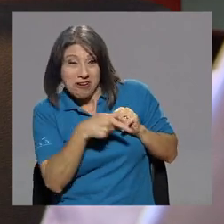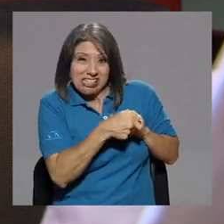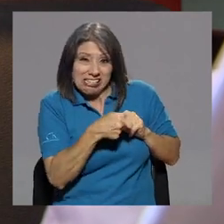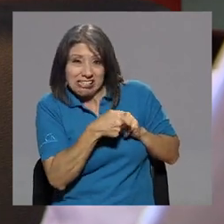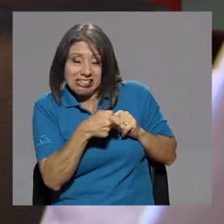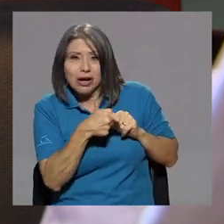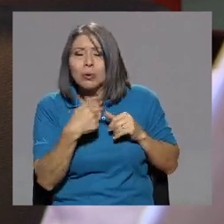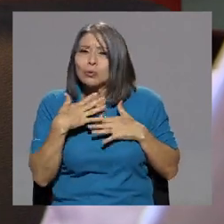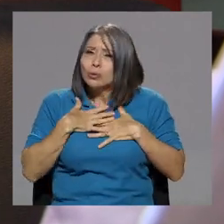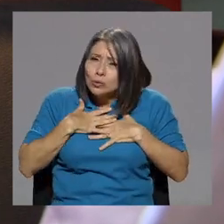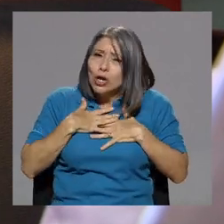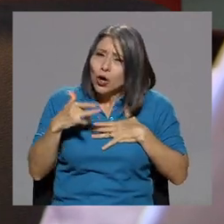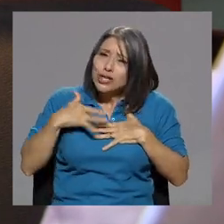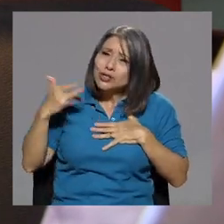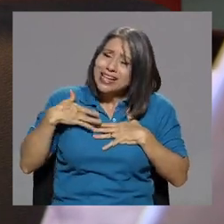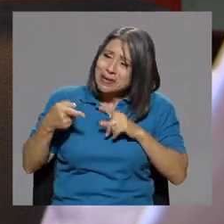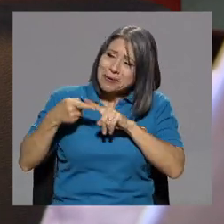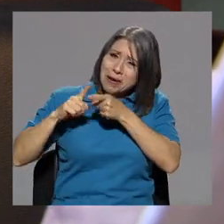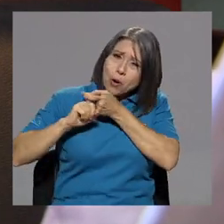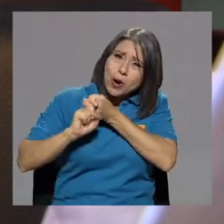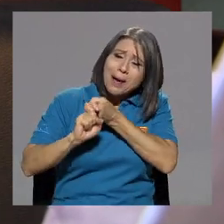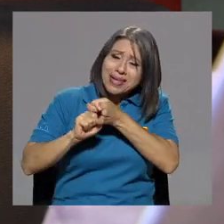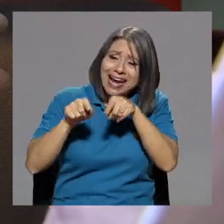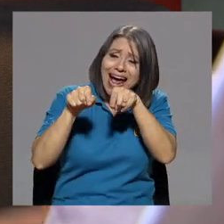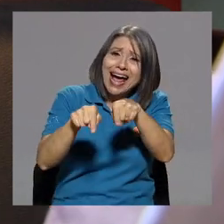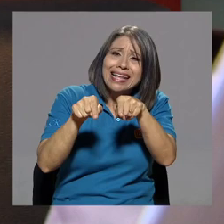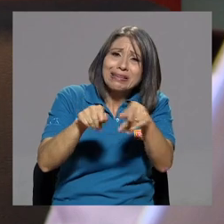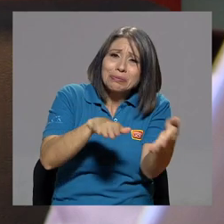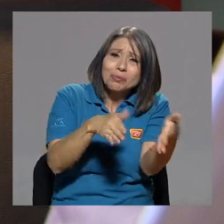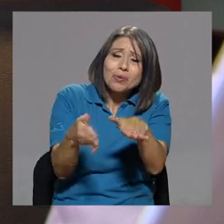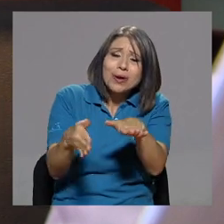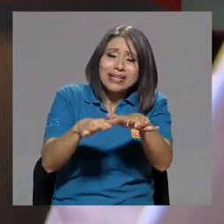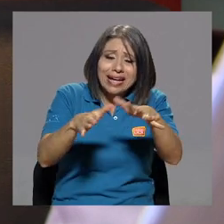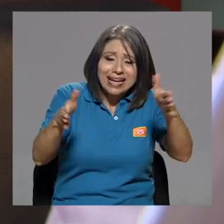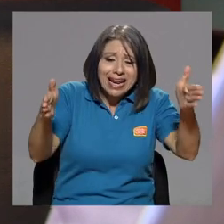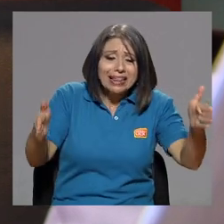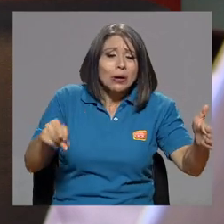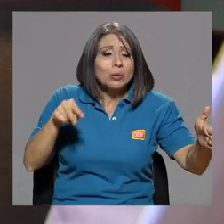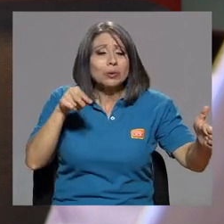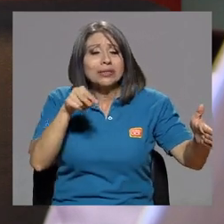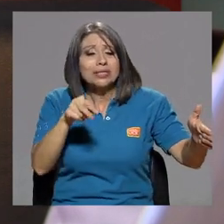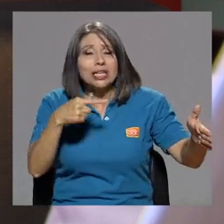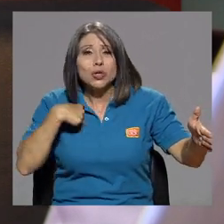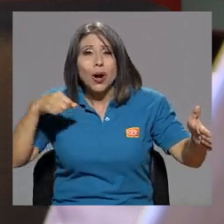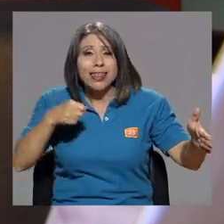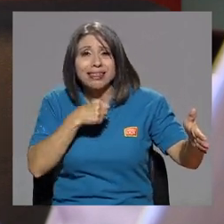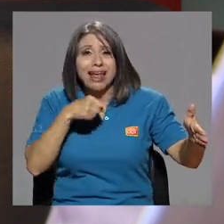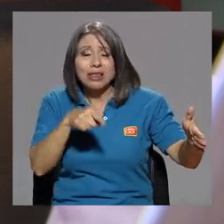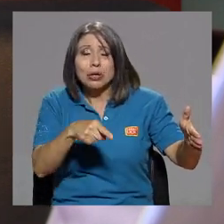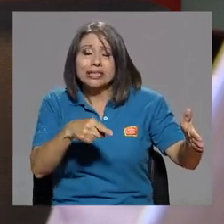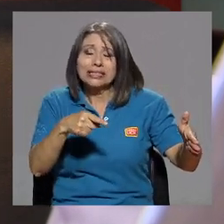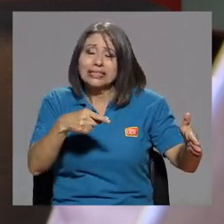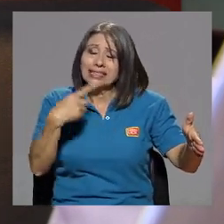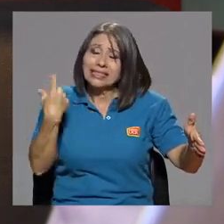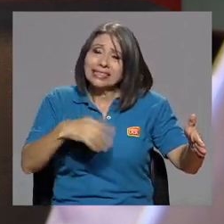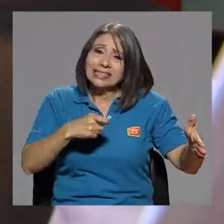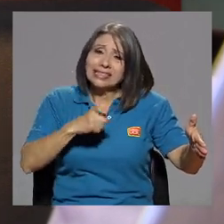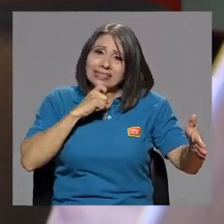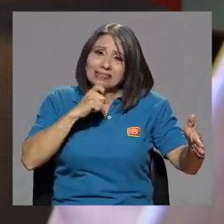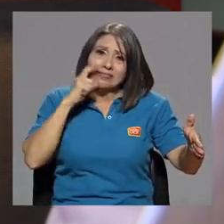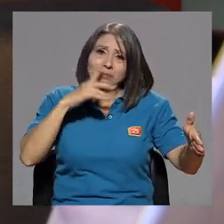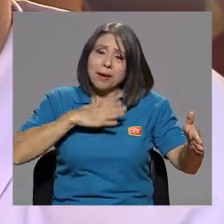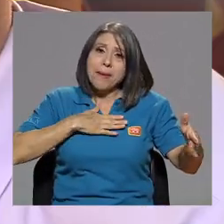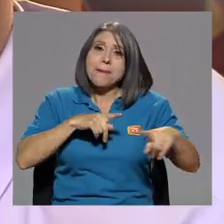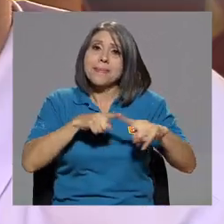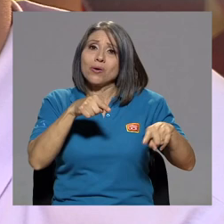mi mejor amiga en el ataúd, y yo cantándole, eso fue muy duro para mí, pero ella me lo pidió y